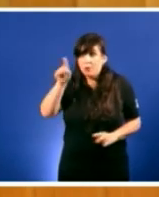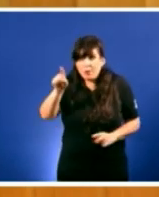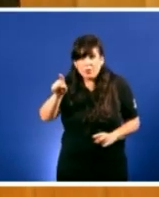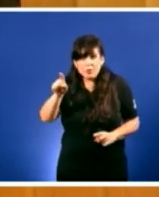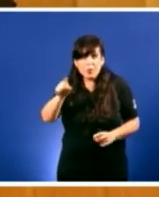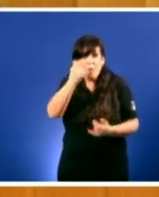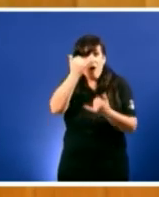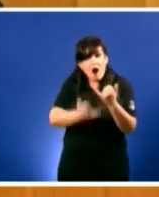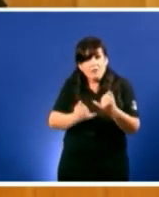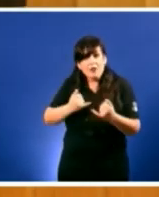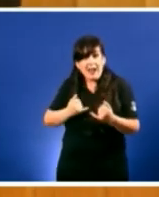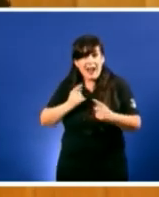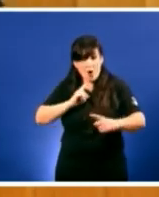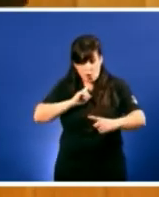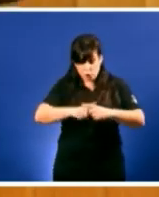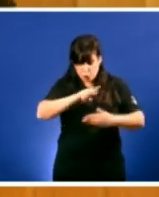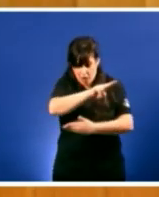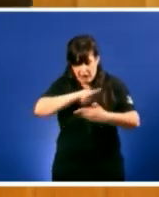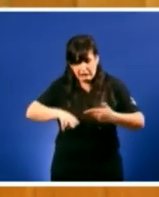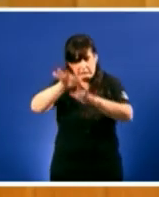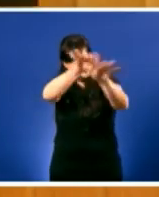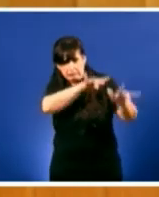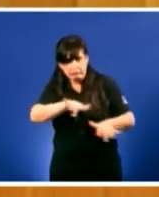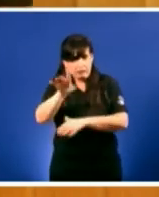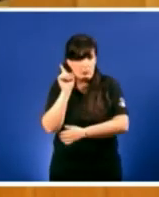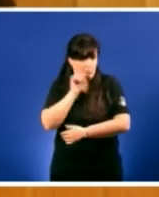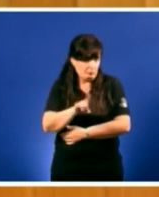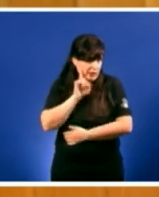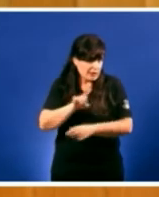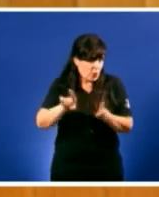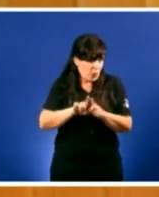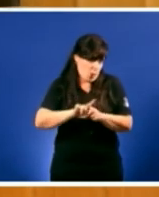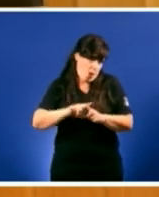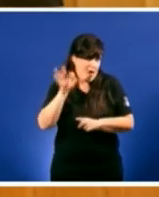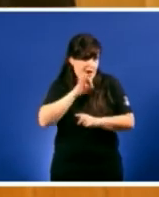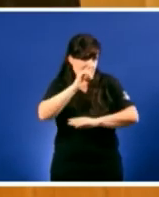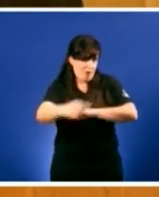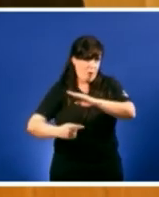a xunta mentindo falando dunha falsa imposición do galego